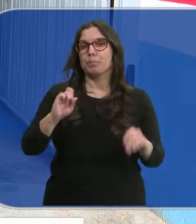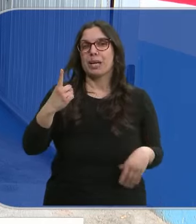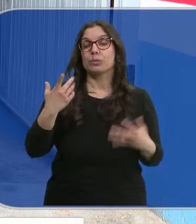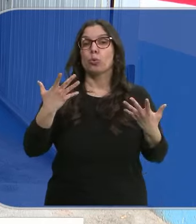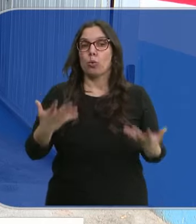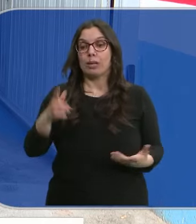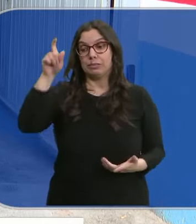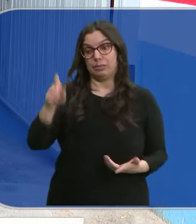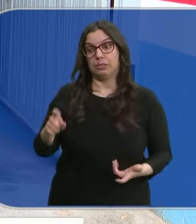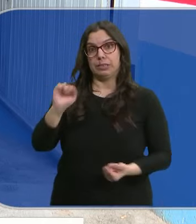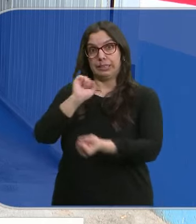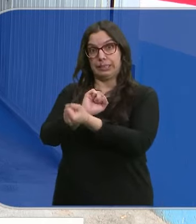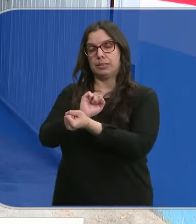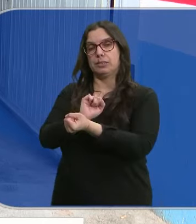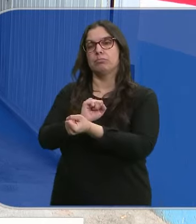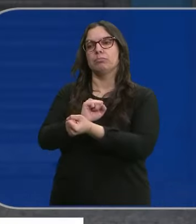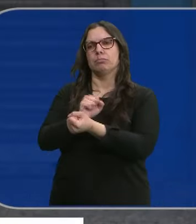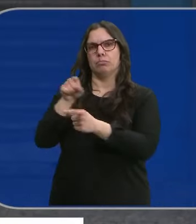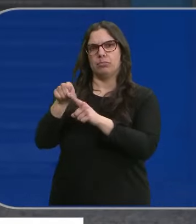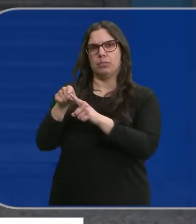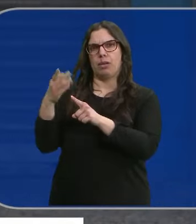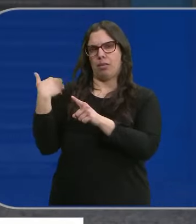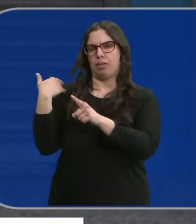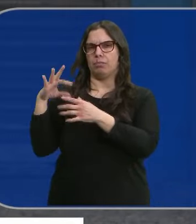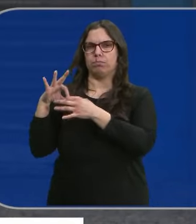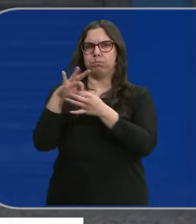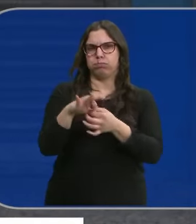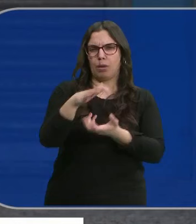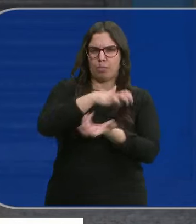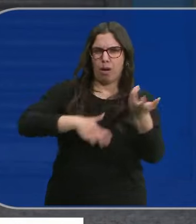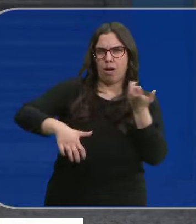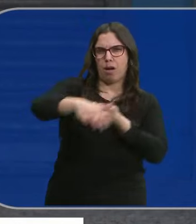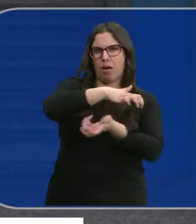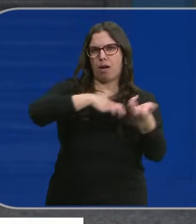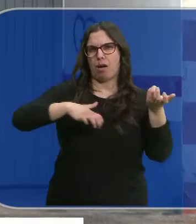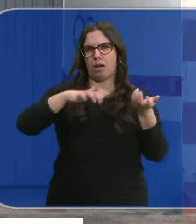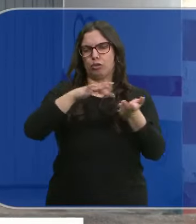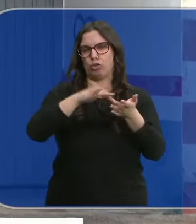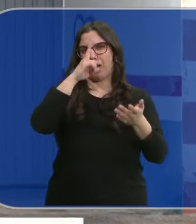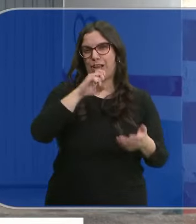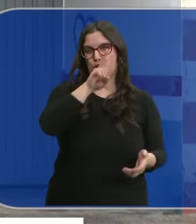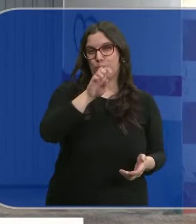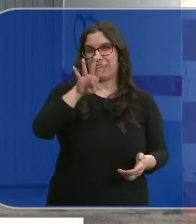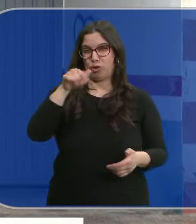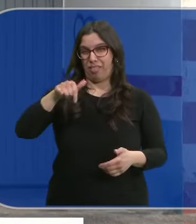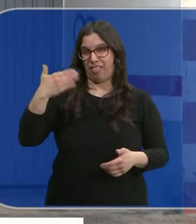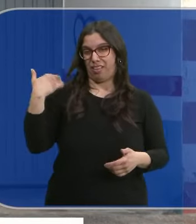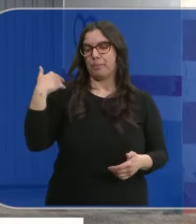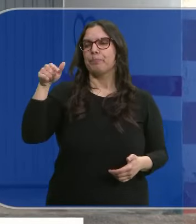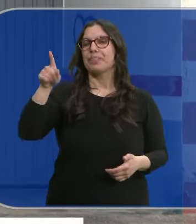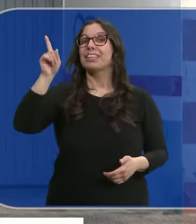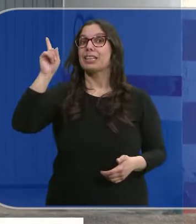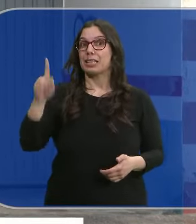en todo caso, es que el detenido, que por cierto estuvo vinculado a los disturbios ocurridos en el barrio en 2014, tenía